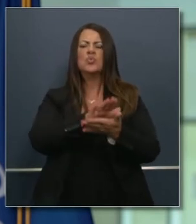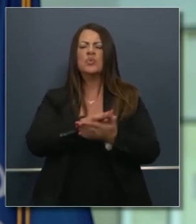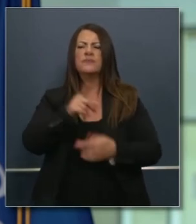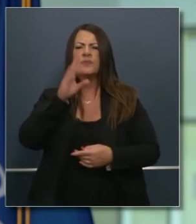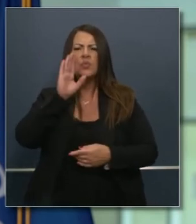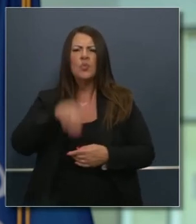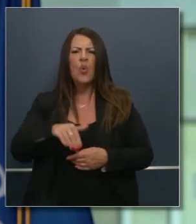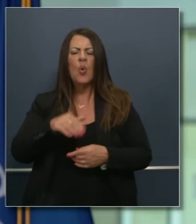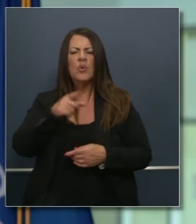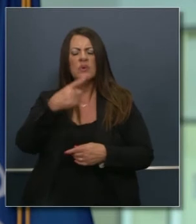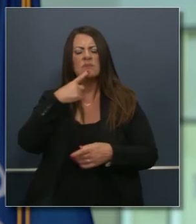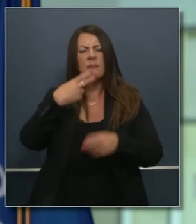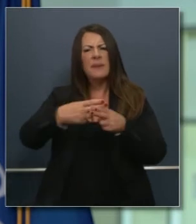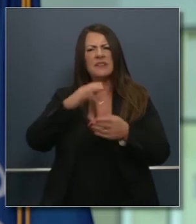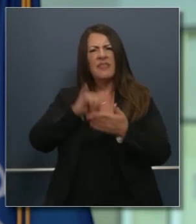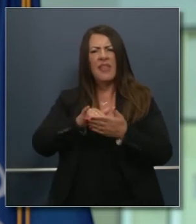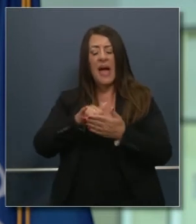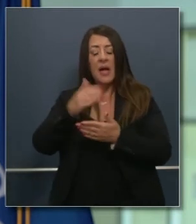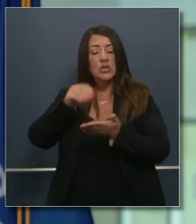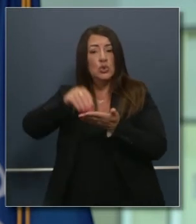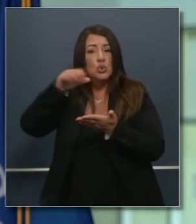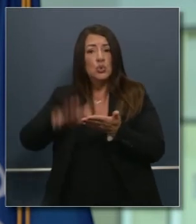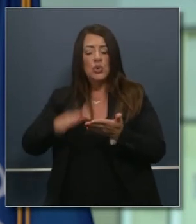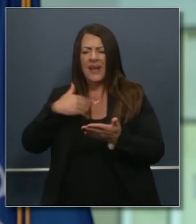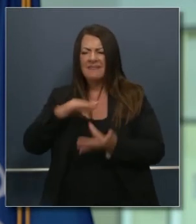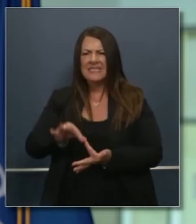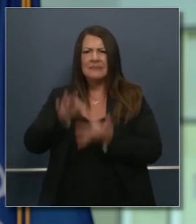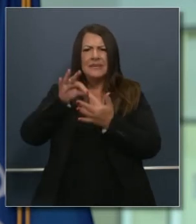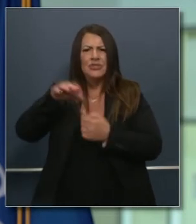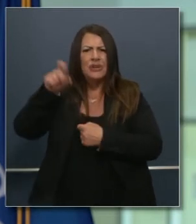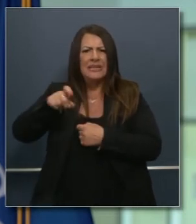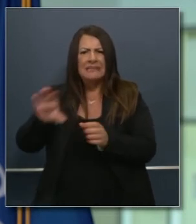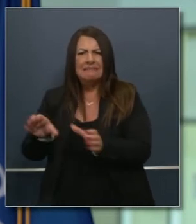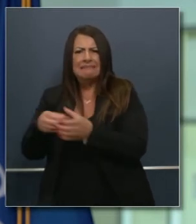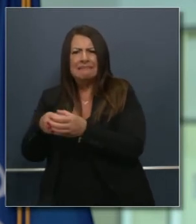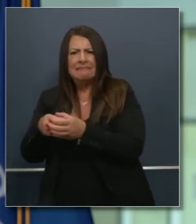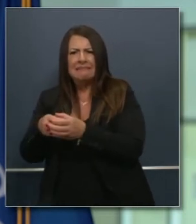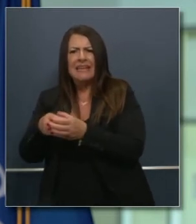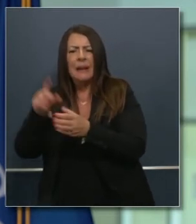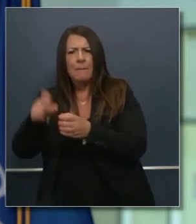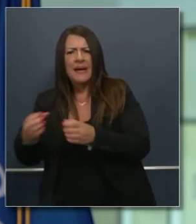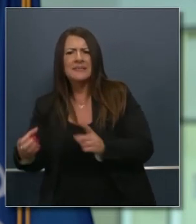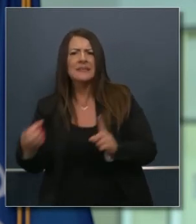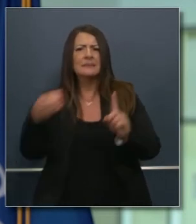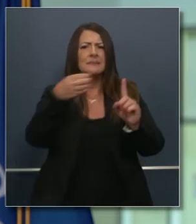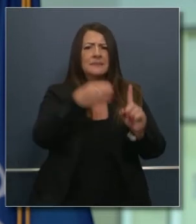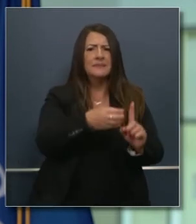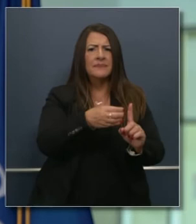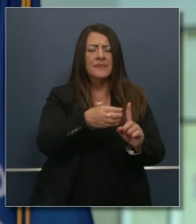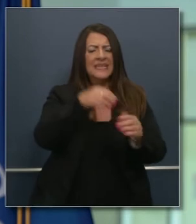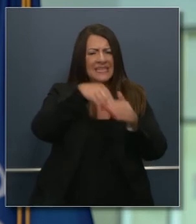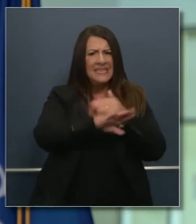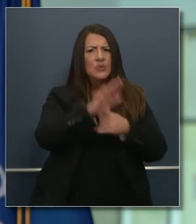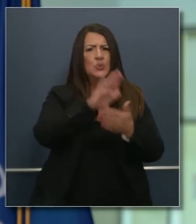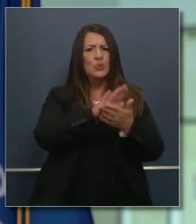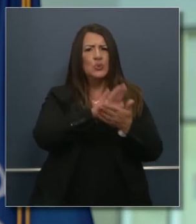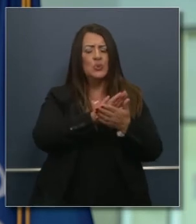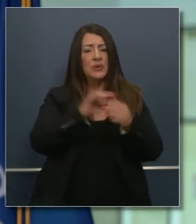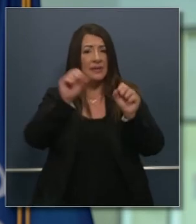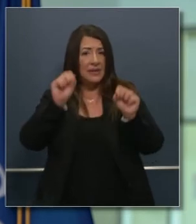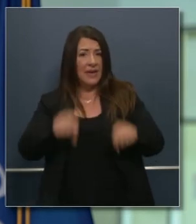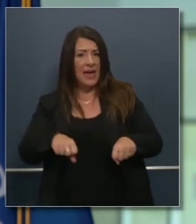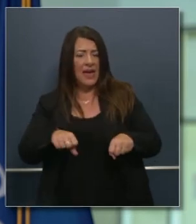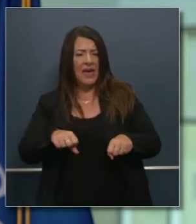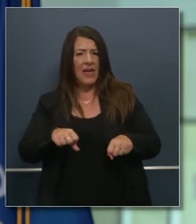mencionó de estos grupos pequeños de estudiantes con necesidades especiales de poder reunirse en persona pudiera